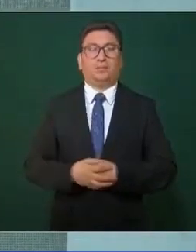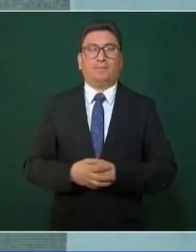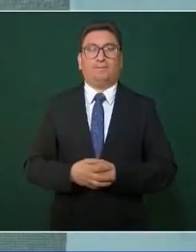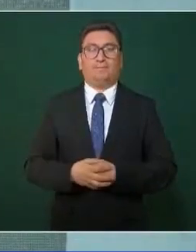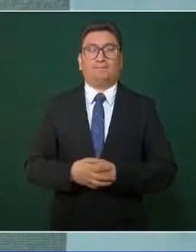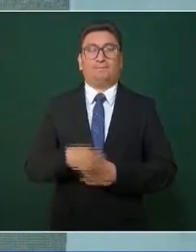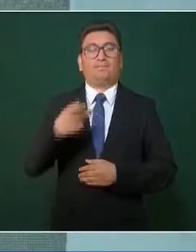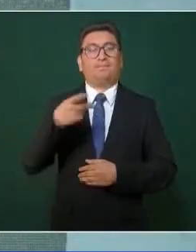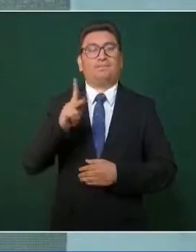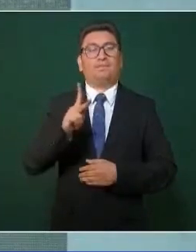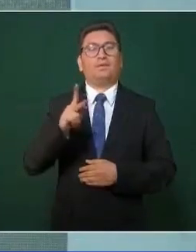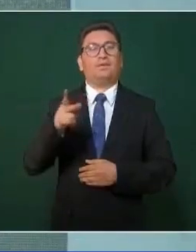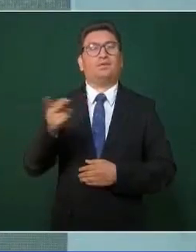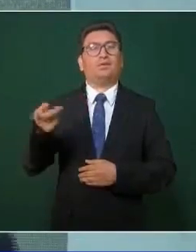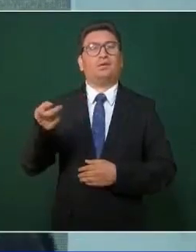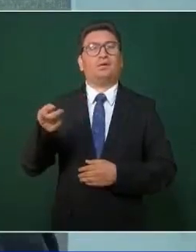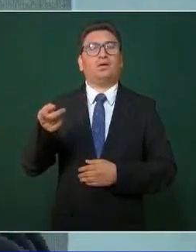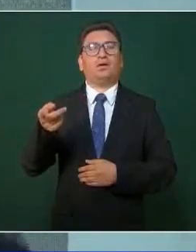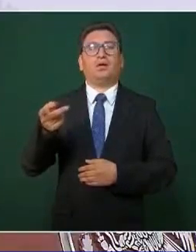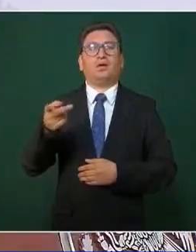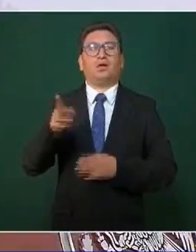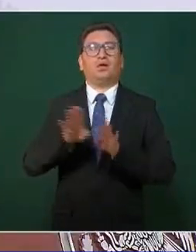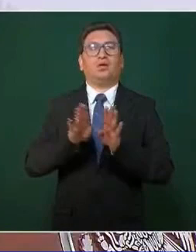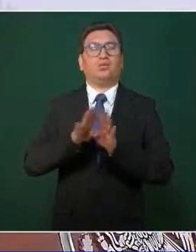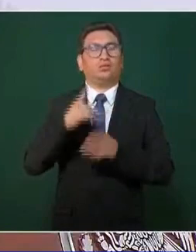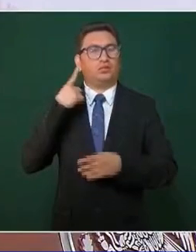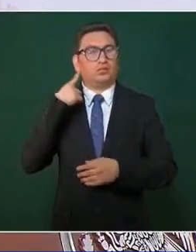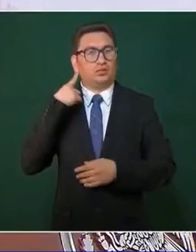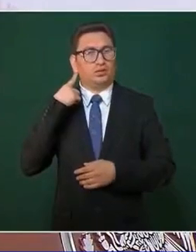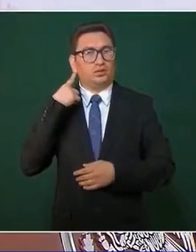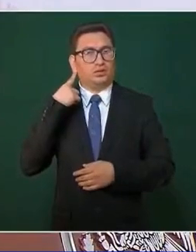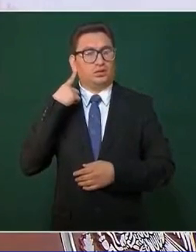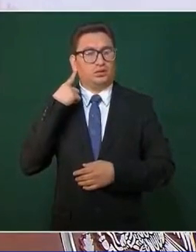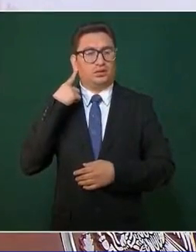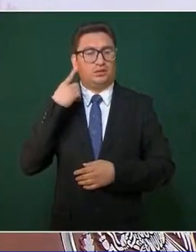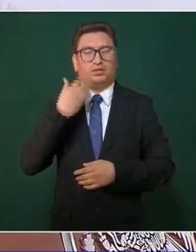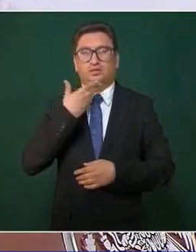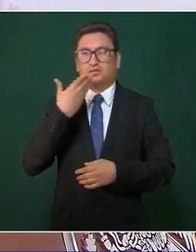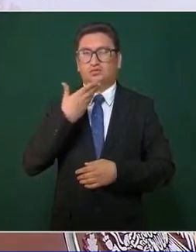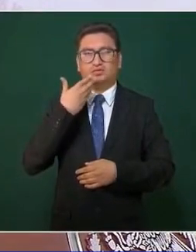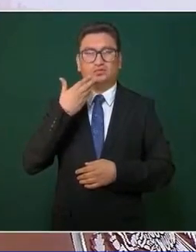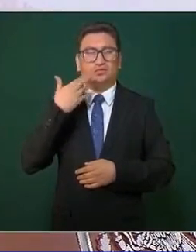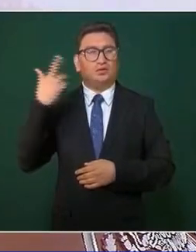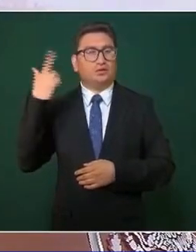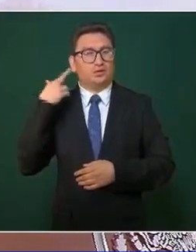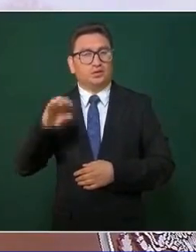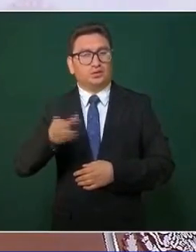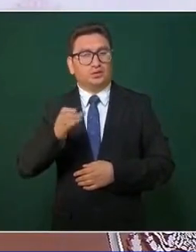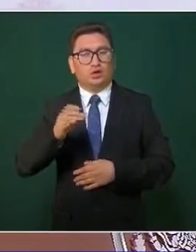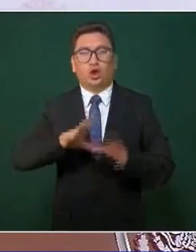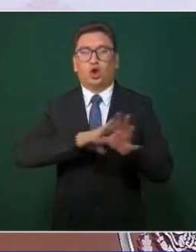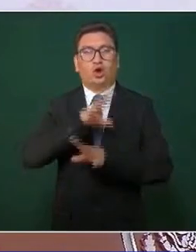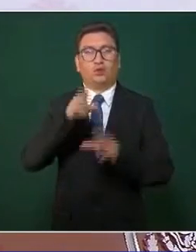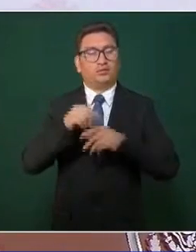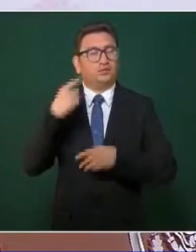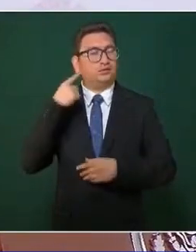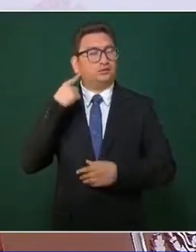pero de esos que escuchan la radio, todos los programas,